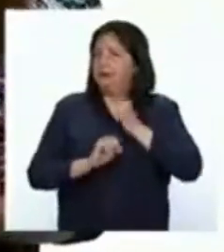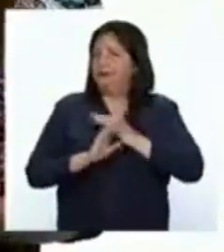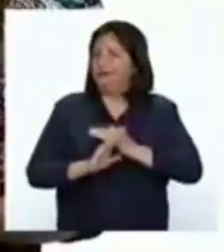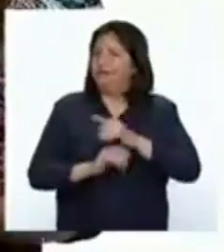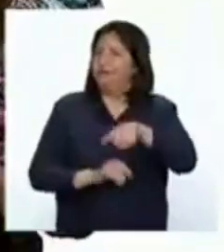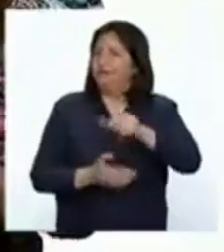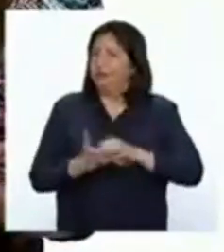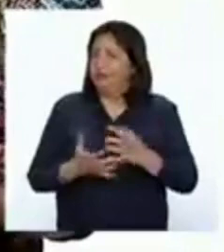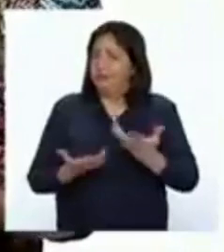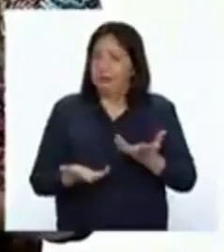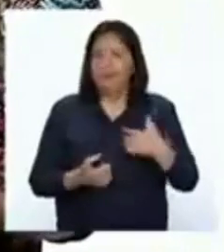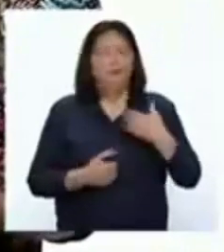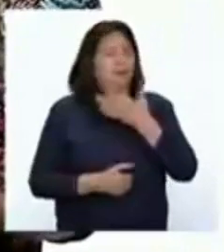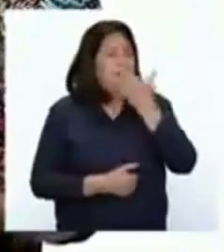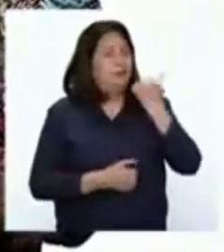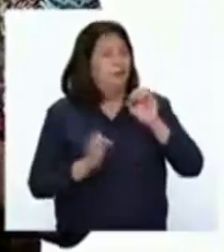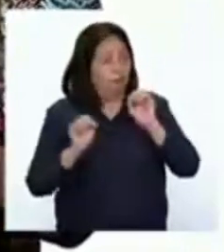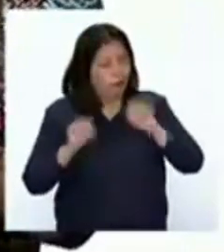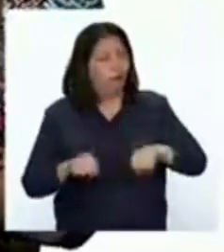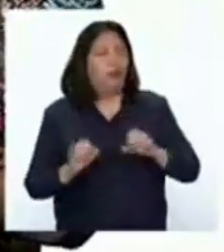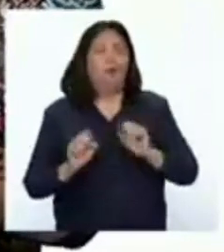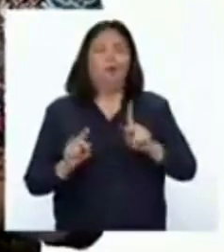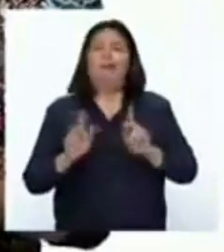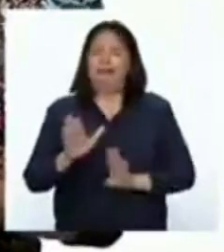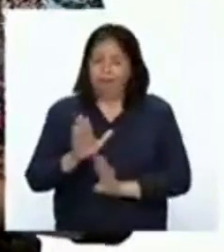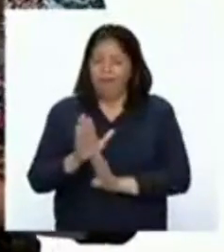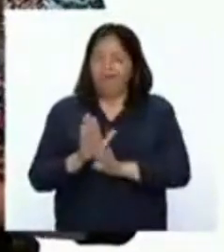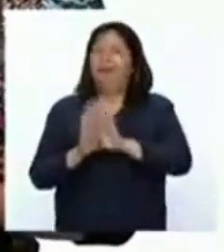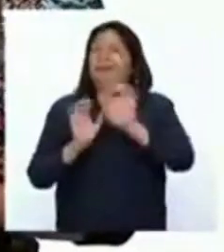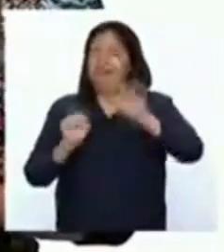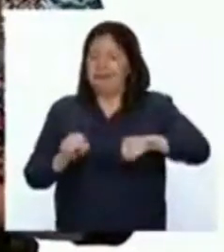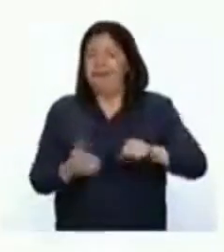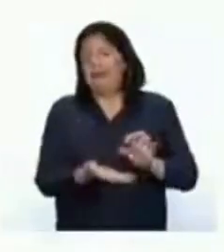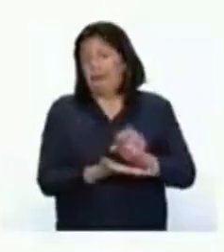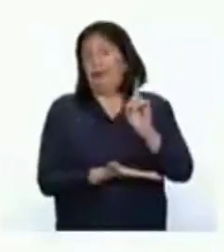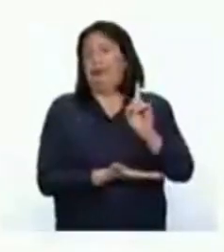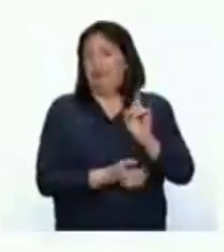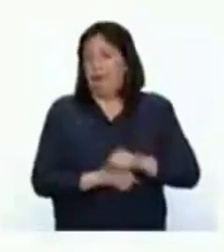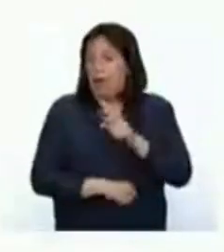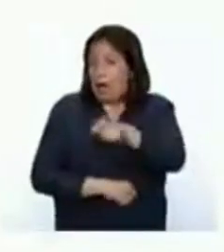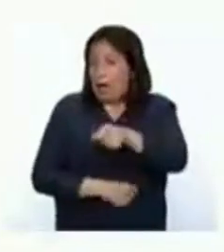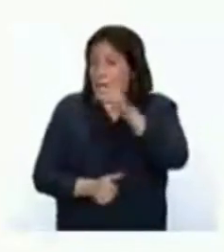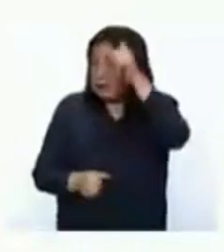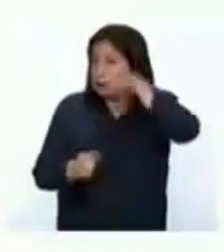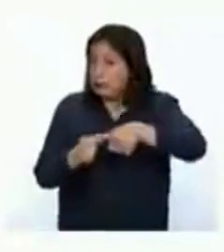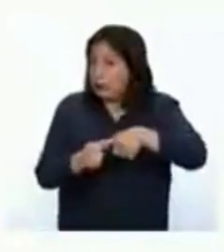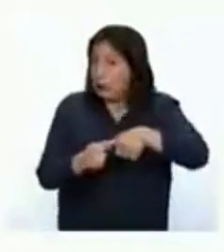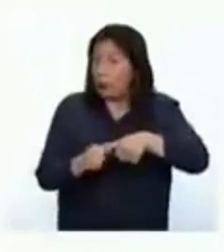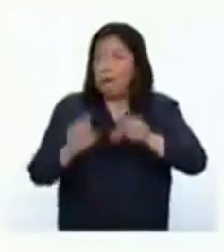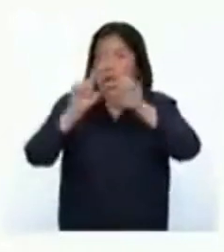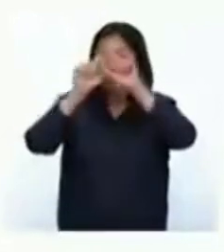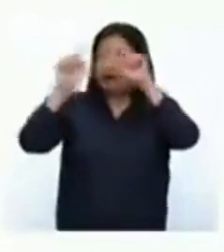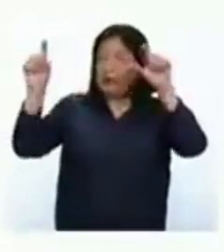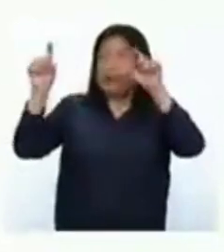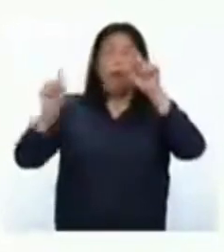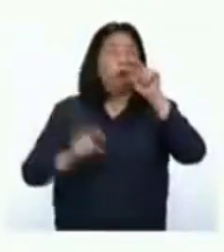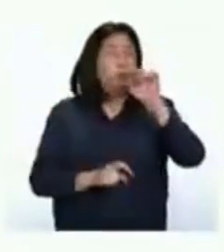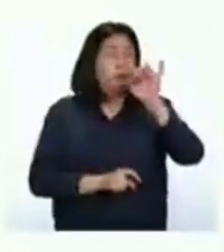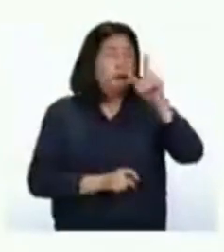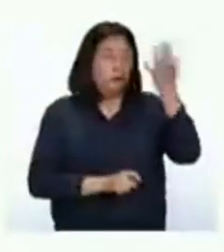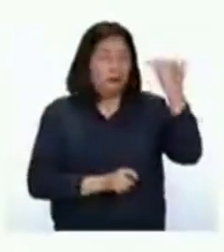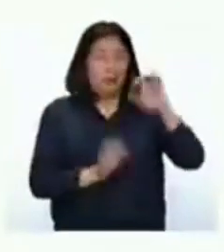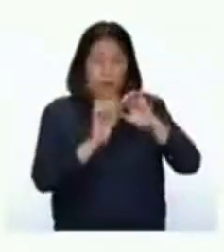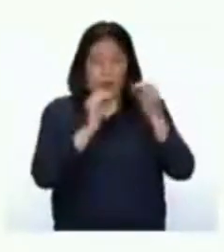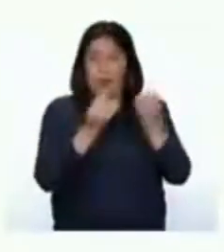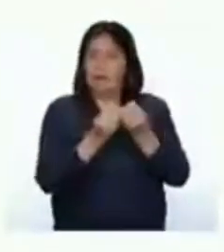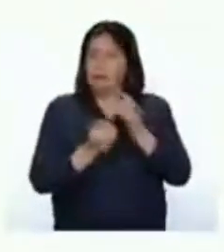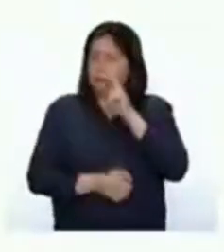De esta manera tendremos mejores oportunidades de desarrollo y de educación. ¿Recuerda el programa Nutri-Educate? Vamos